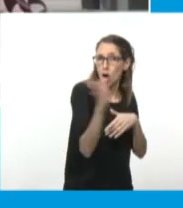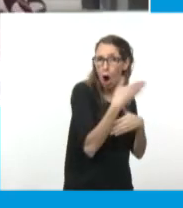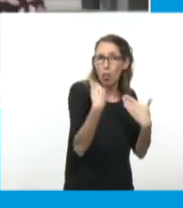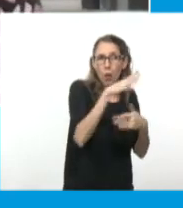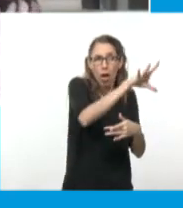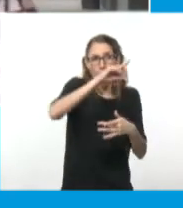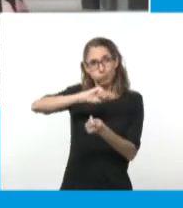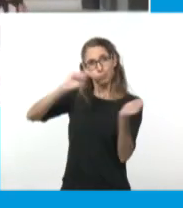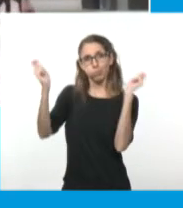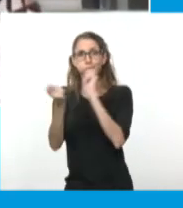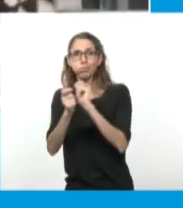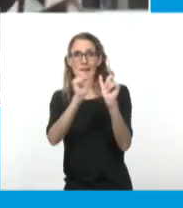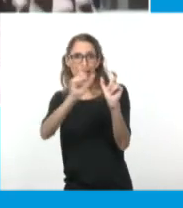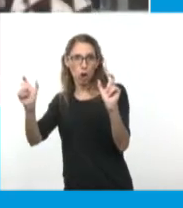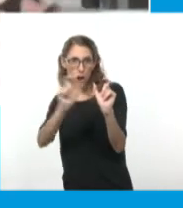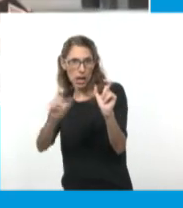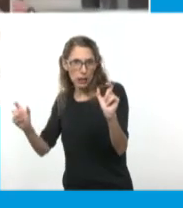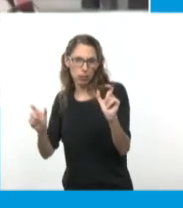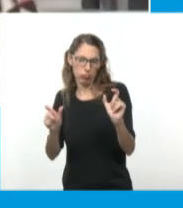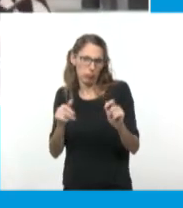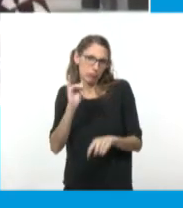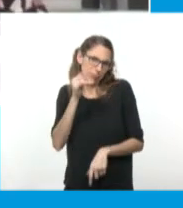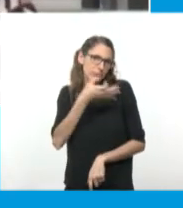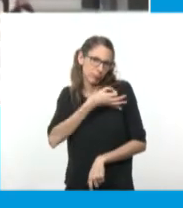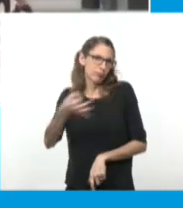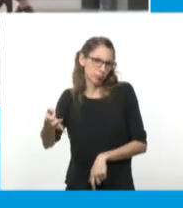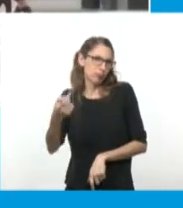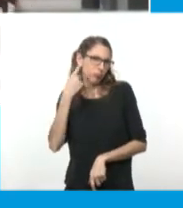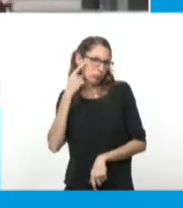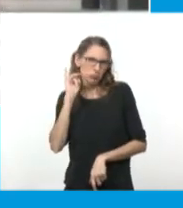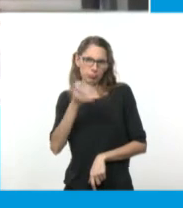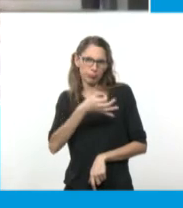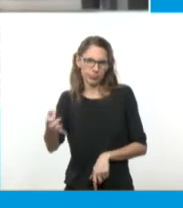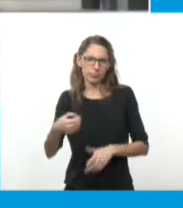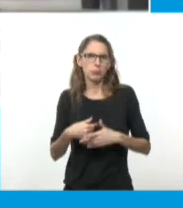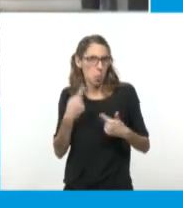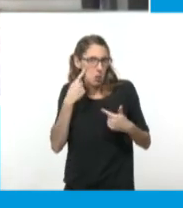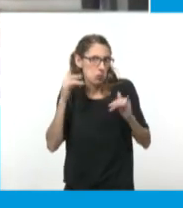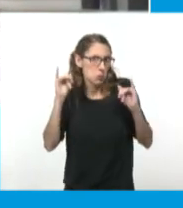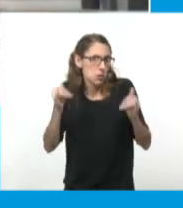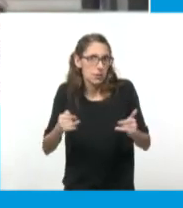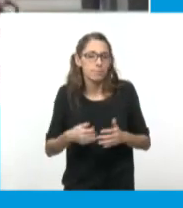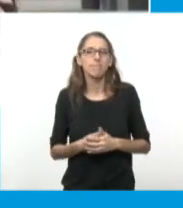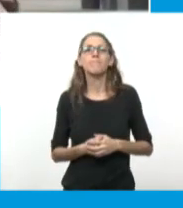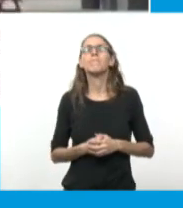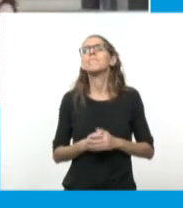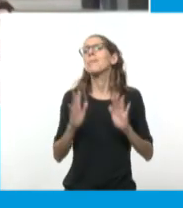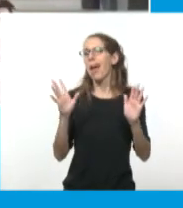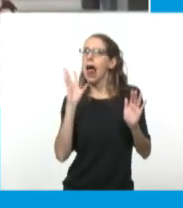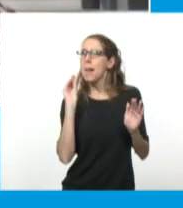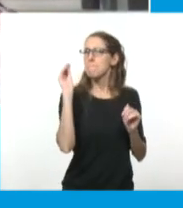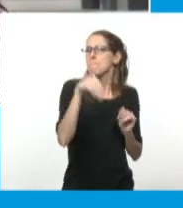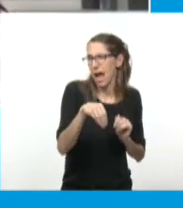¿Todo es traducible a historieta? Dejame que te hago una pregunta, te la sumo, más